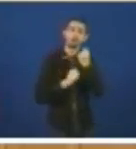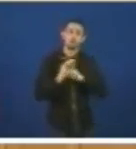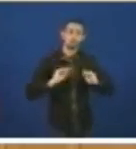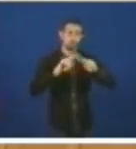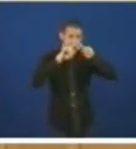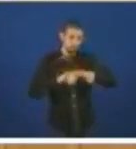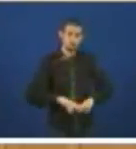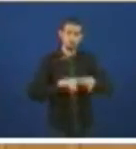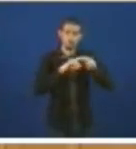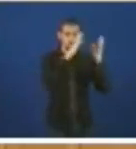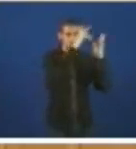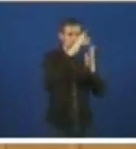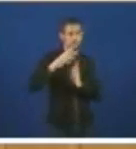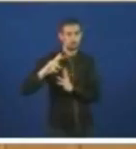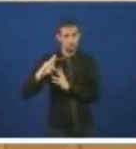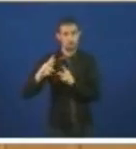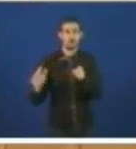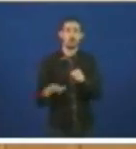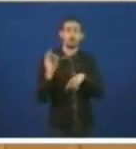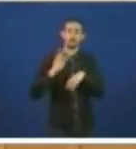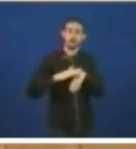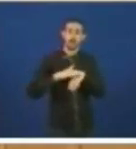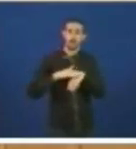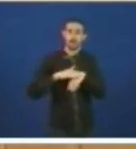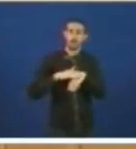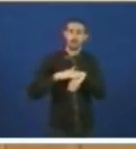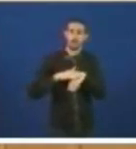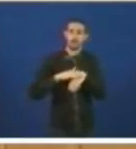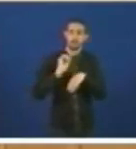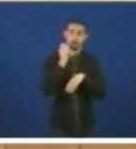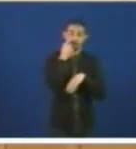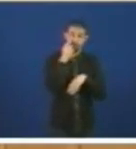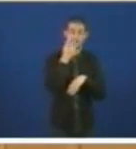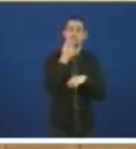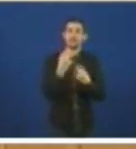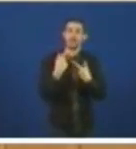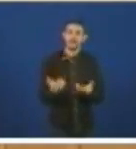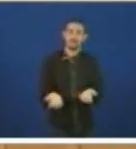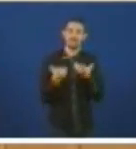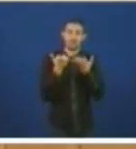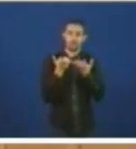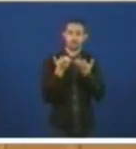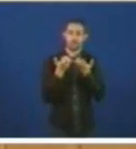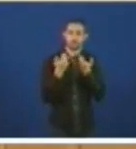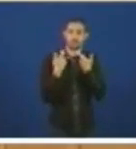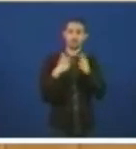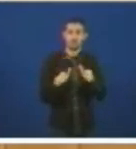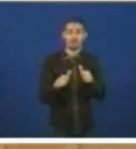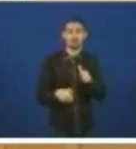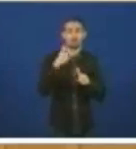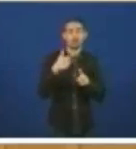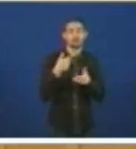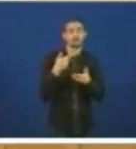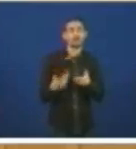cando dín os resultados económicos é para darse conta de que dá beneficios e unha das xecios máis importantes Navantia é o sector de